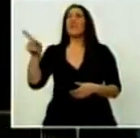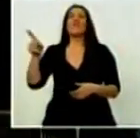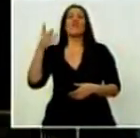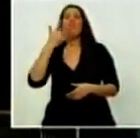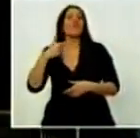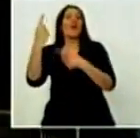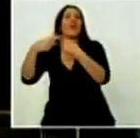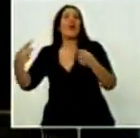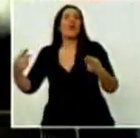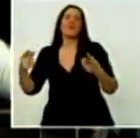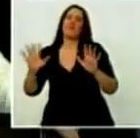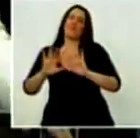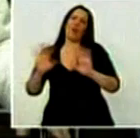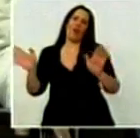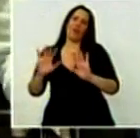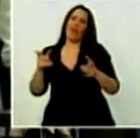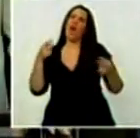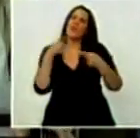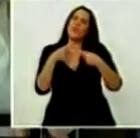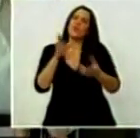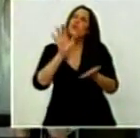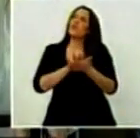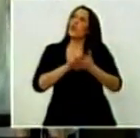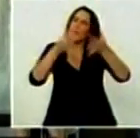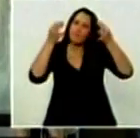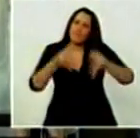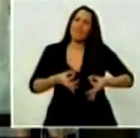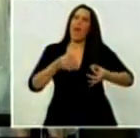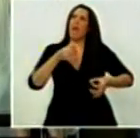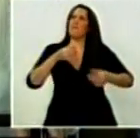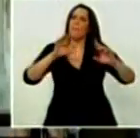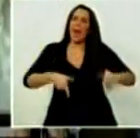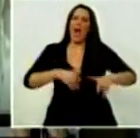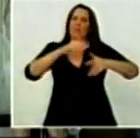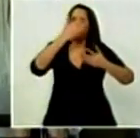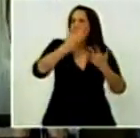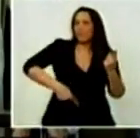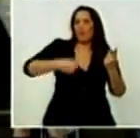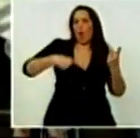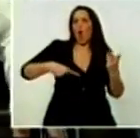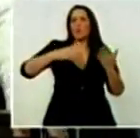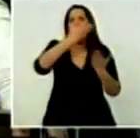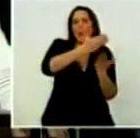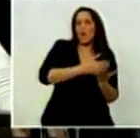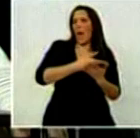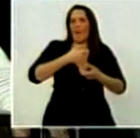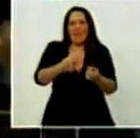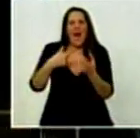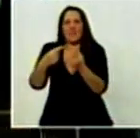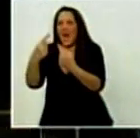Discutamos políticas, discutamos programas, discutamos proyectos,